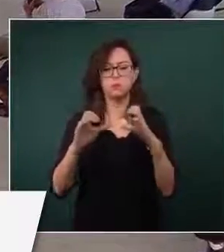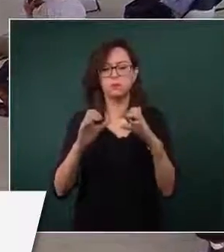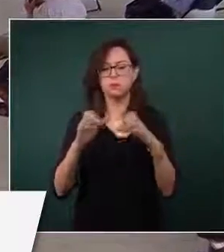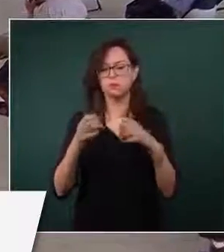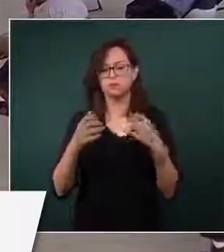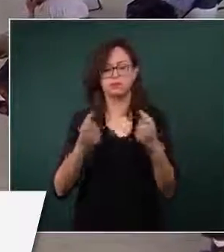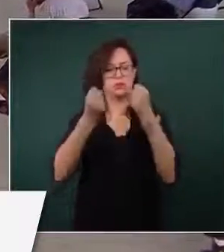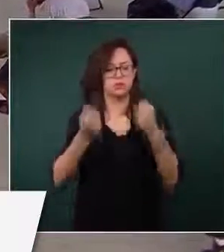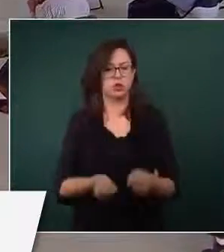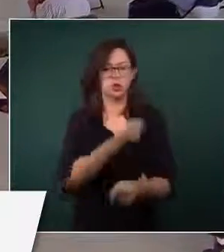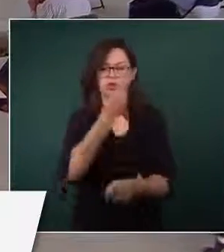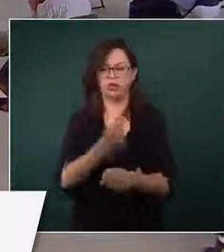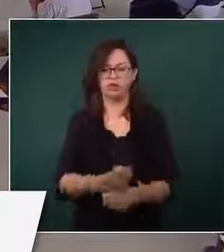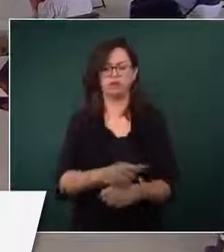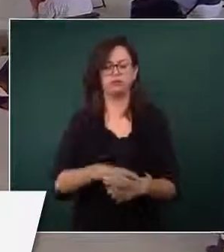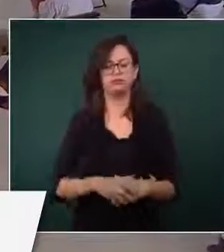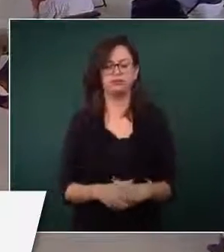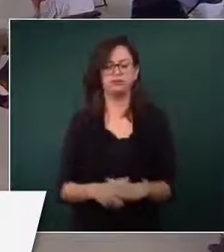seguridad.